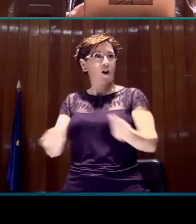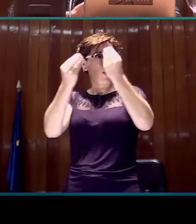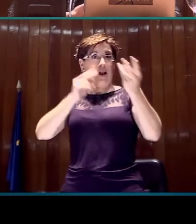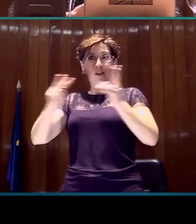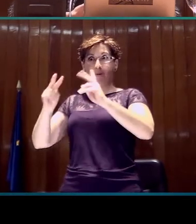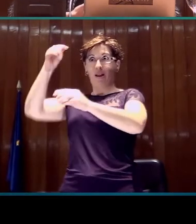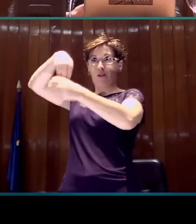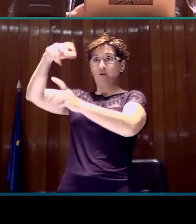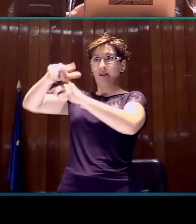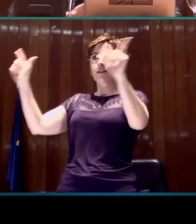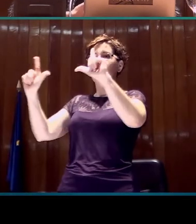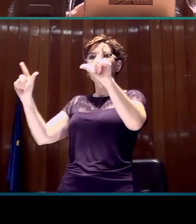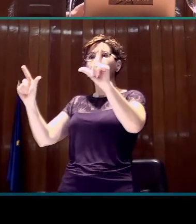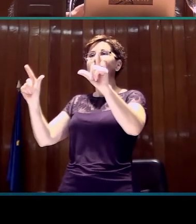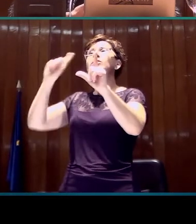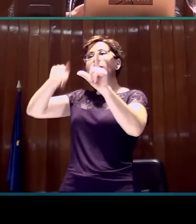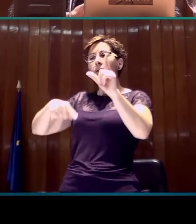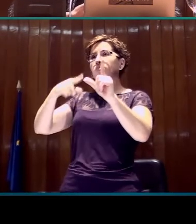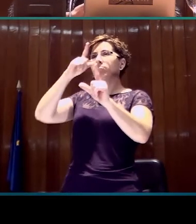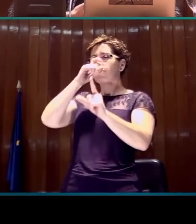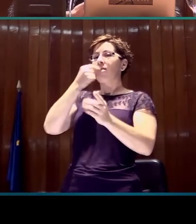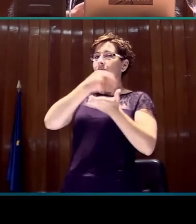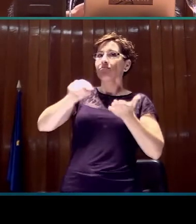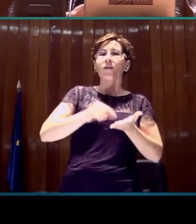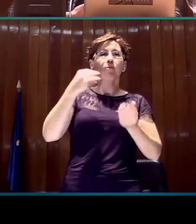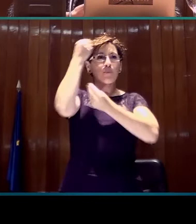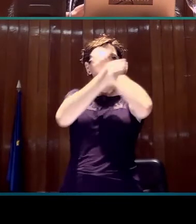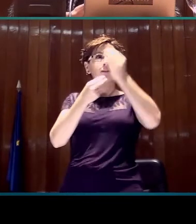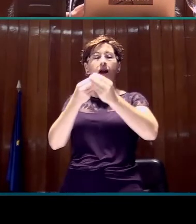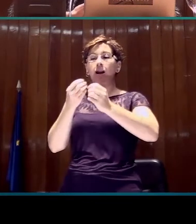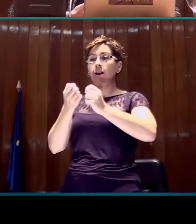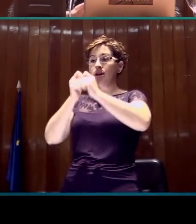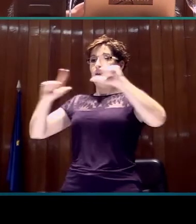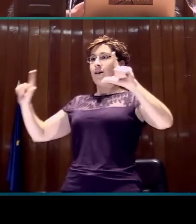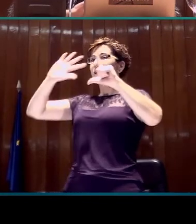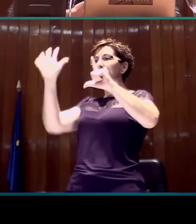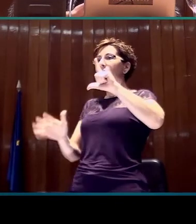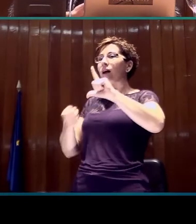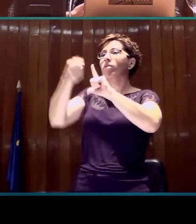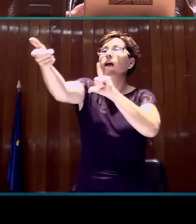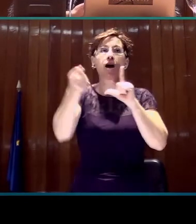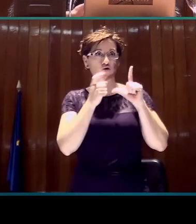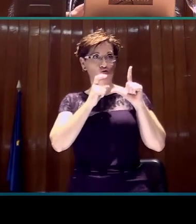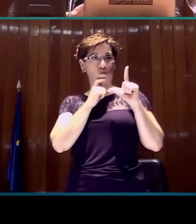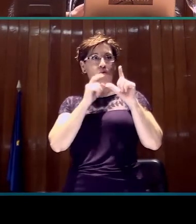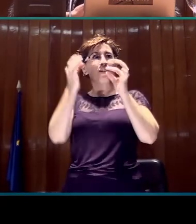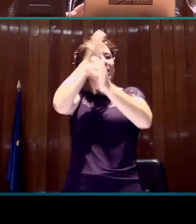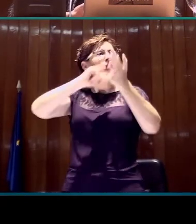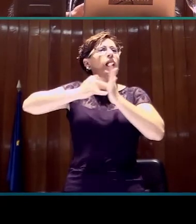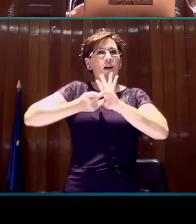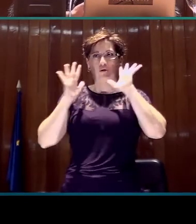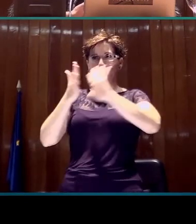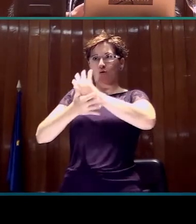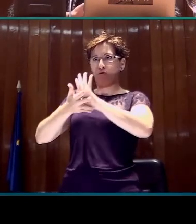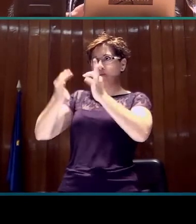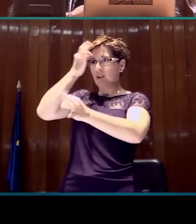considerar cuáles son las características con las que se presta esta imagen y que se realice con unas características técnicas que a las personas